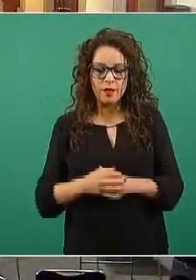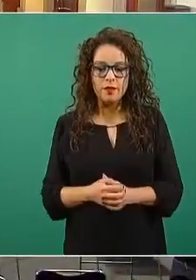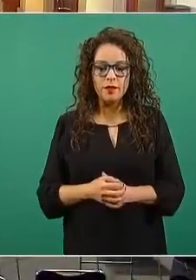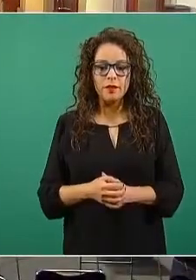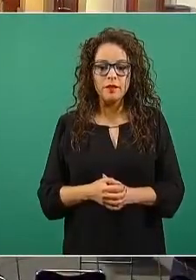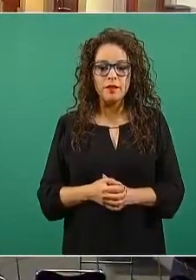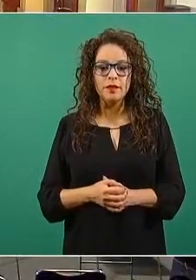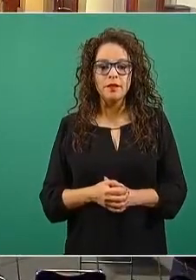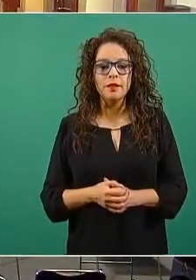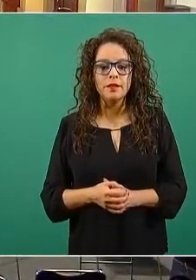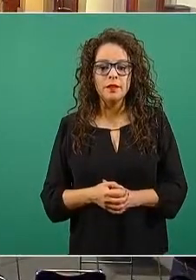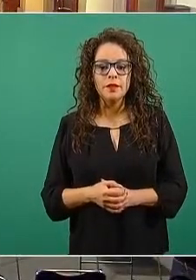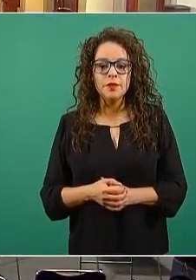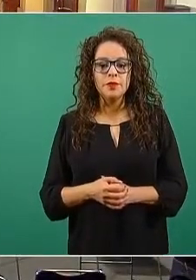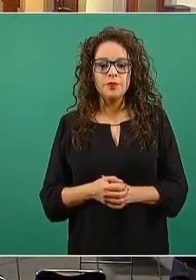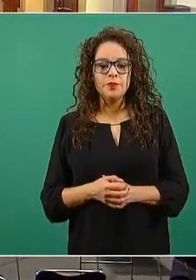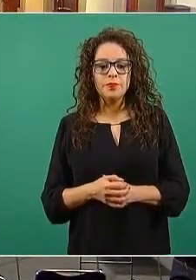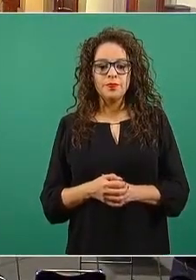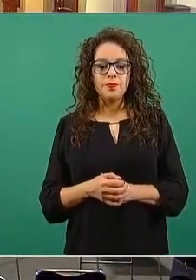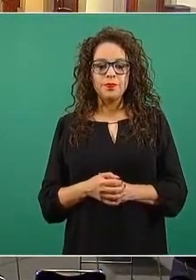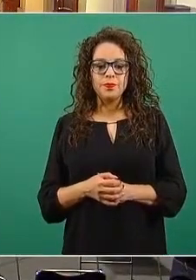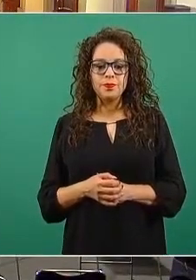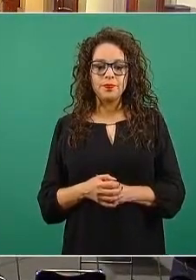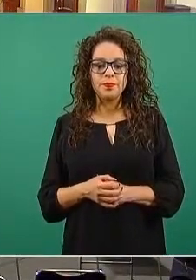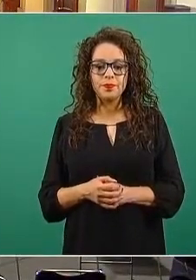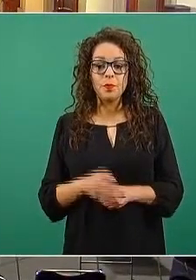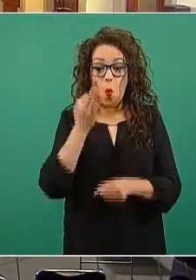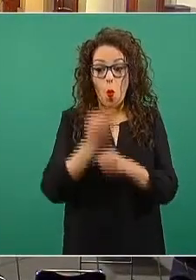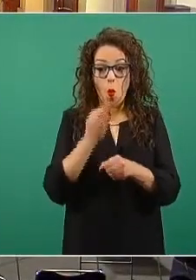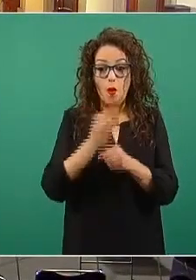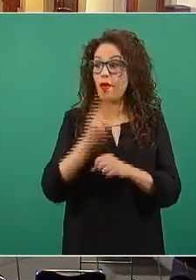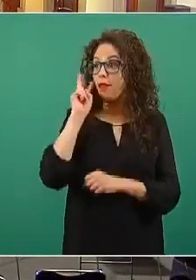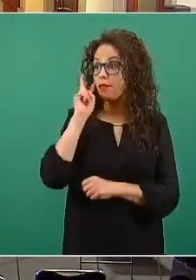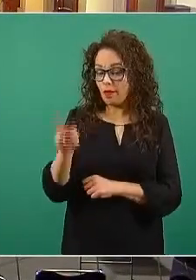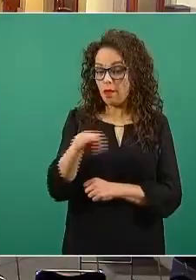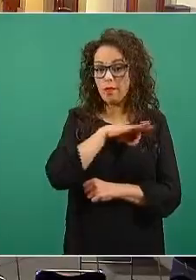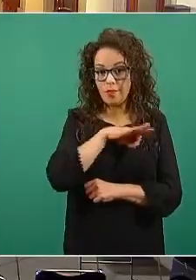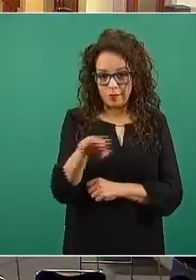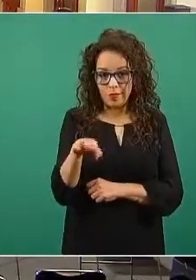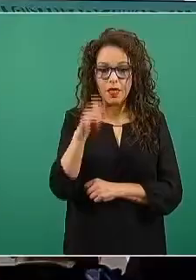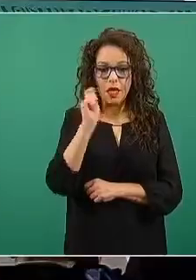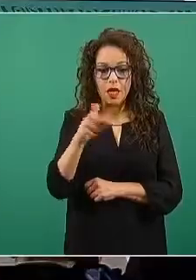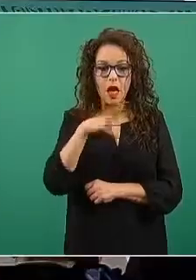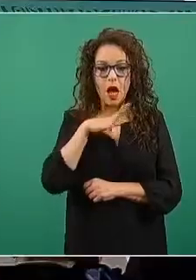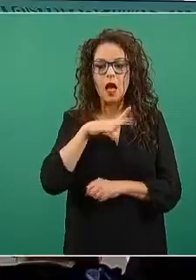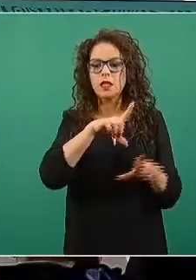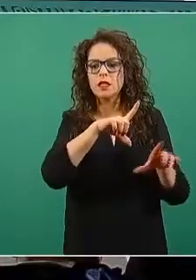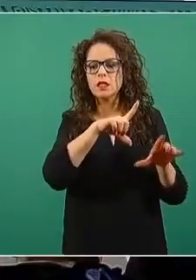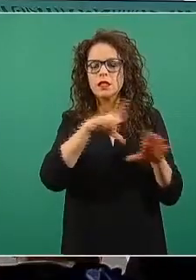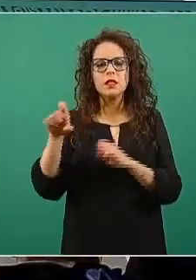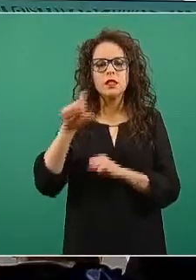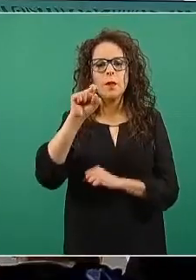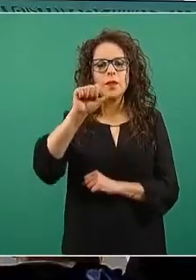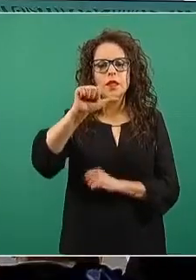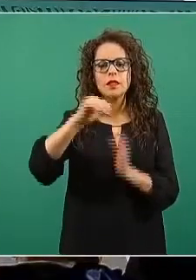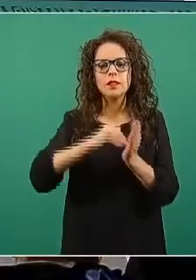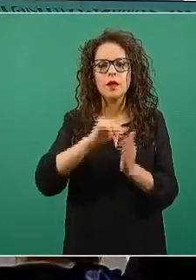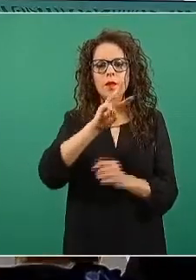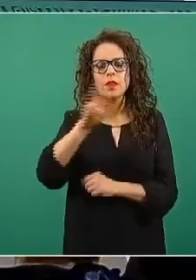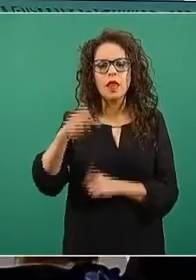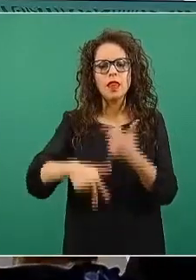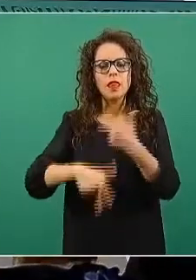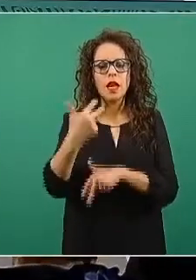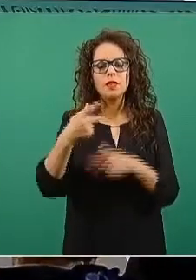en este punto podemos ver que tenemos 726 mil 313